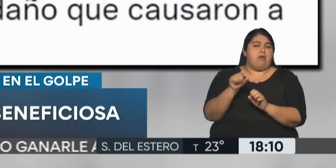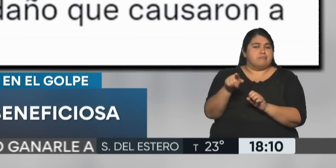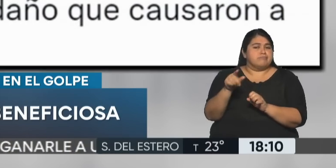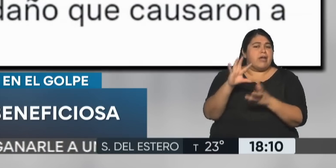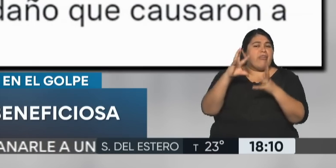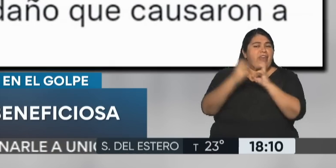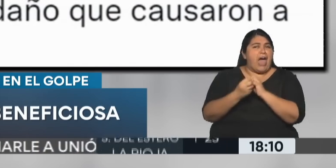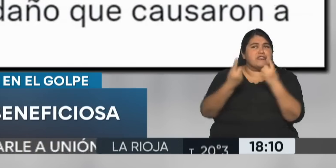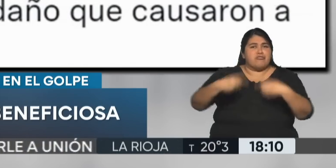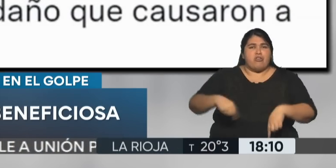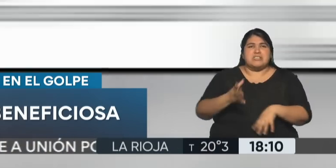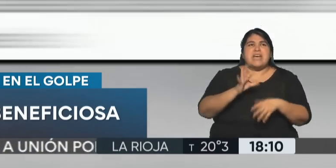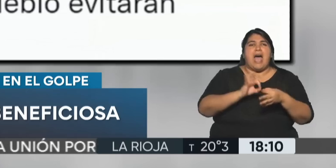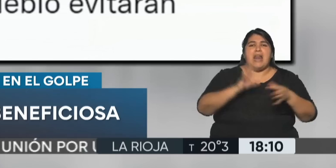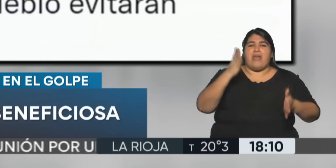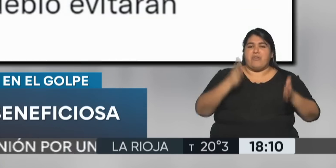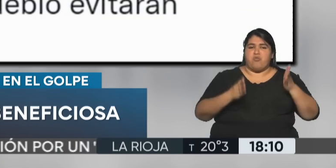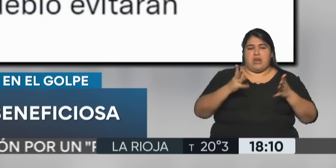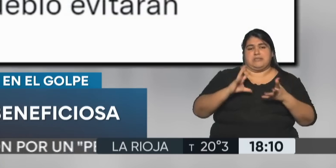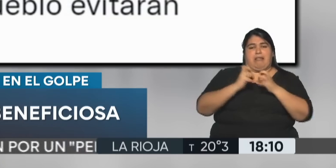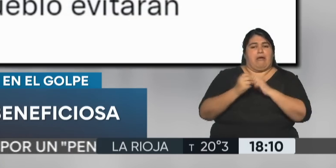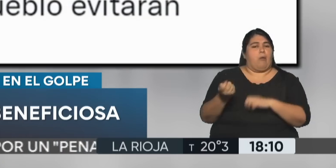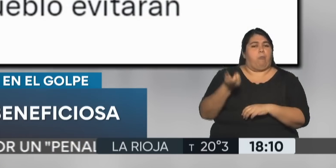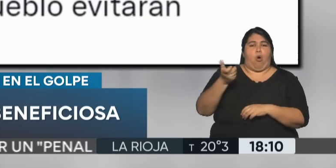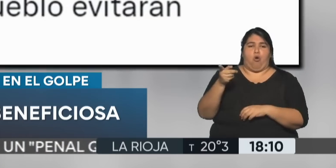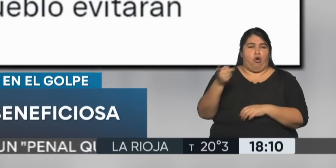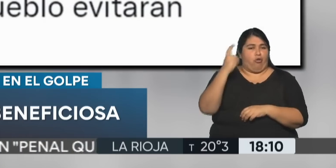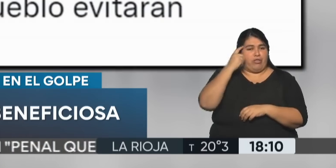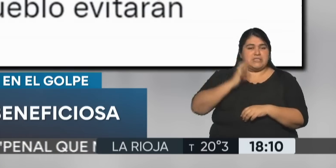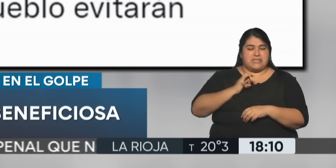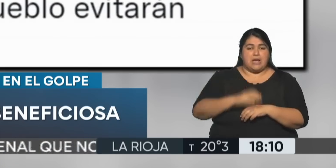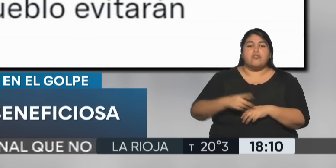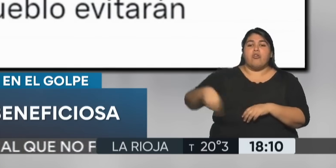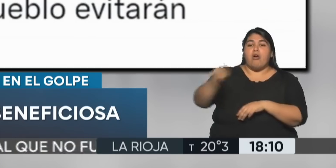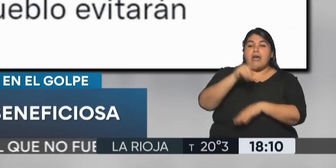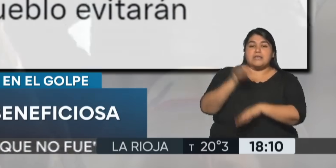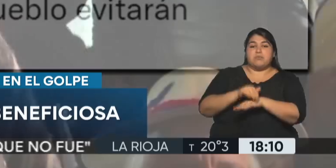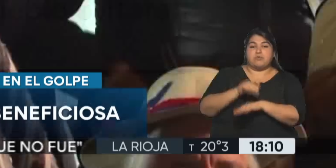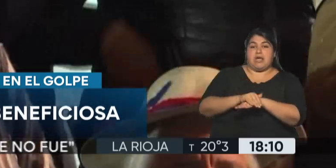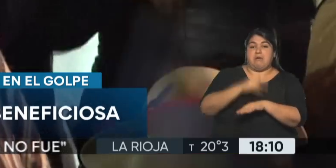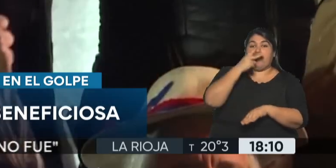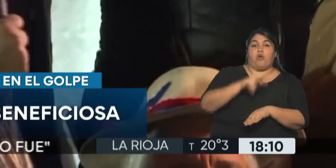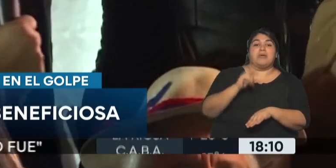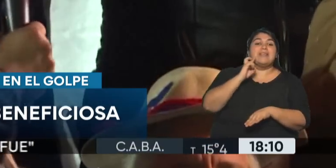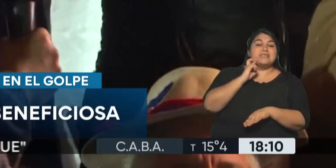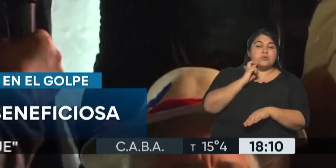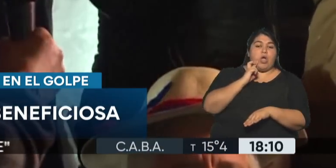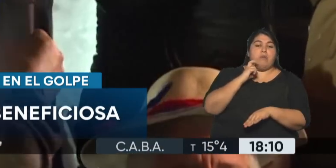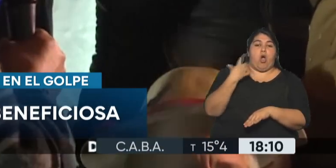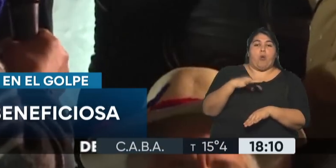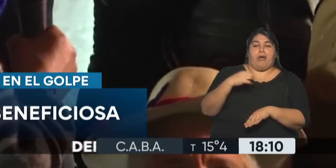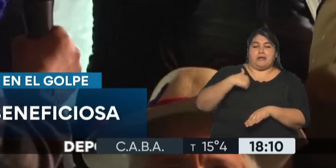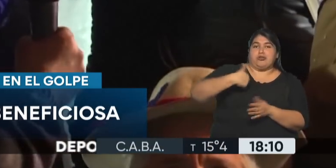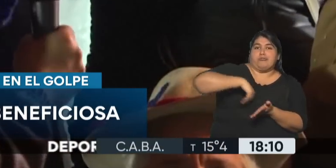el daño que causaron a la democracia. De este modo volvió a apuntar a los responsables del golpe de Estado de 2019, que lo obligó a renunciar